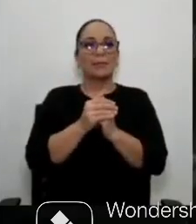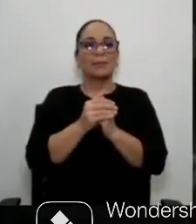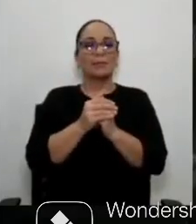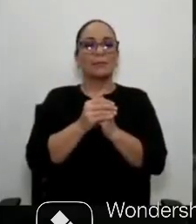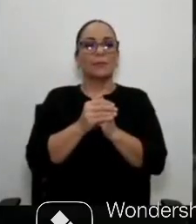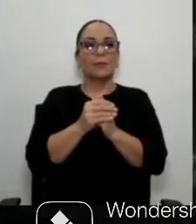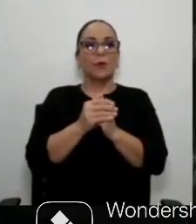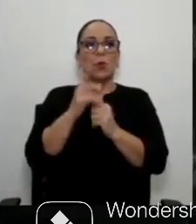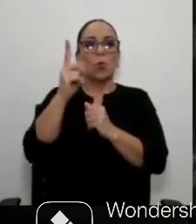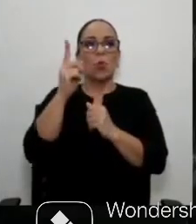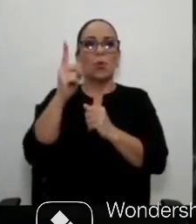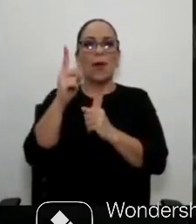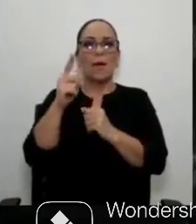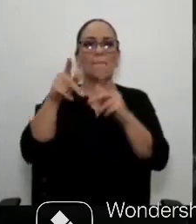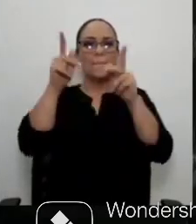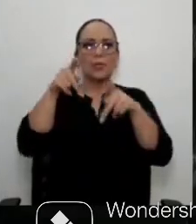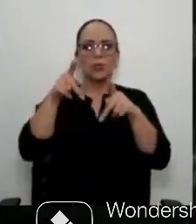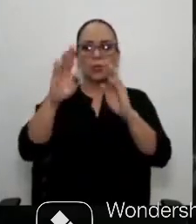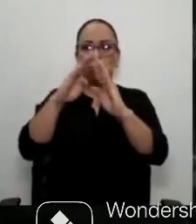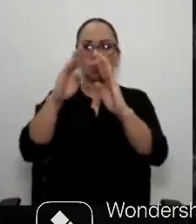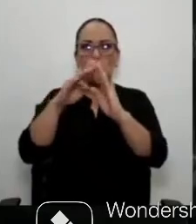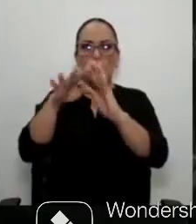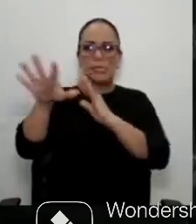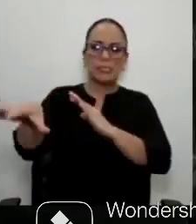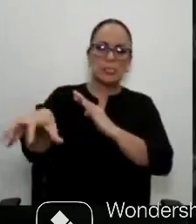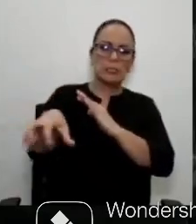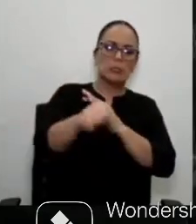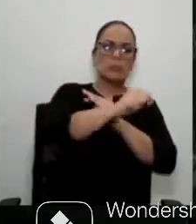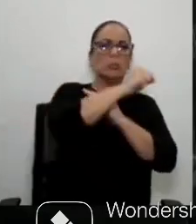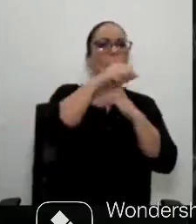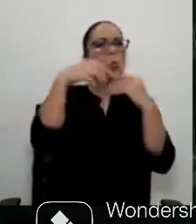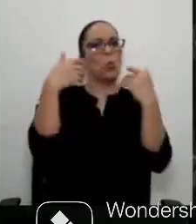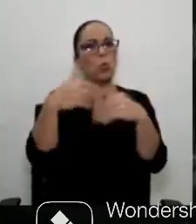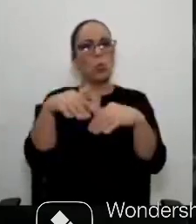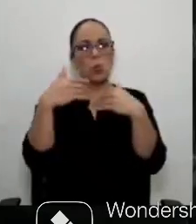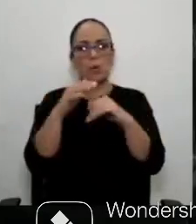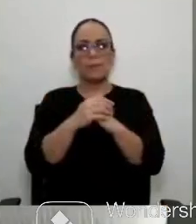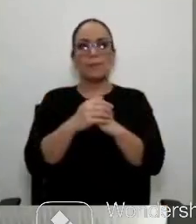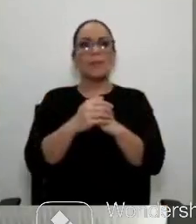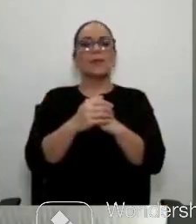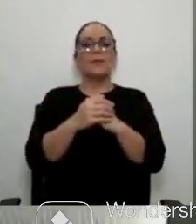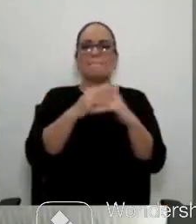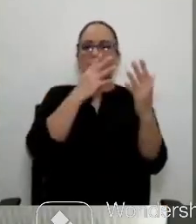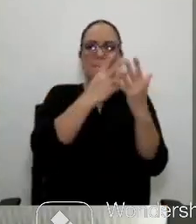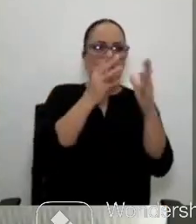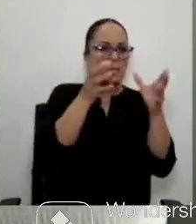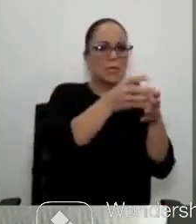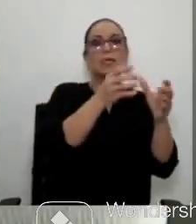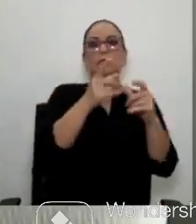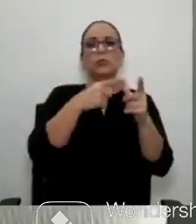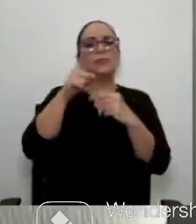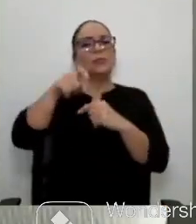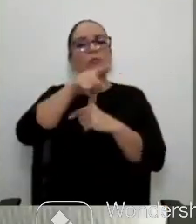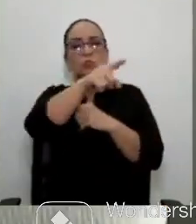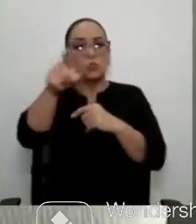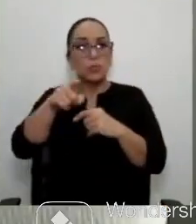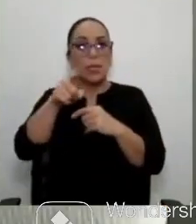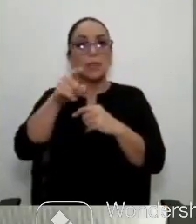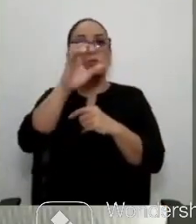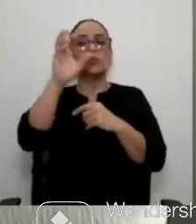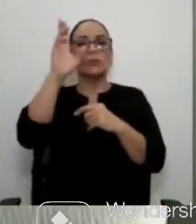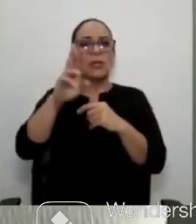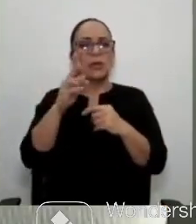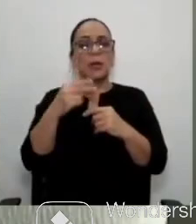yo lo pudo grabar en tiempo real, presidente. Y necesitamos que ustedes alcen la voz sobre todo Costa Rica que